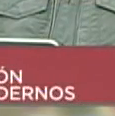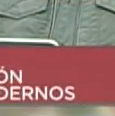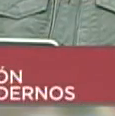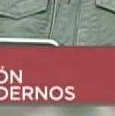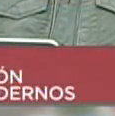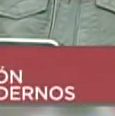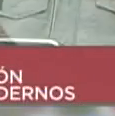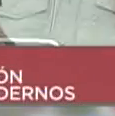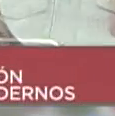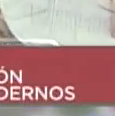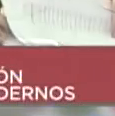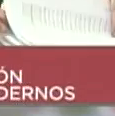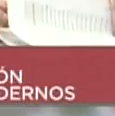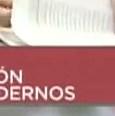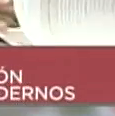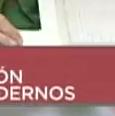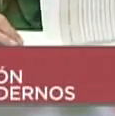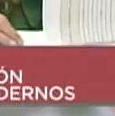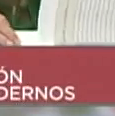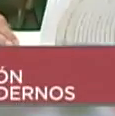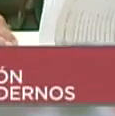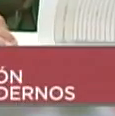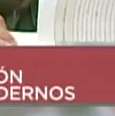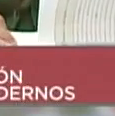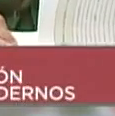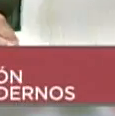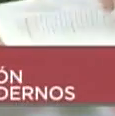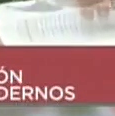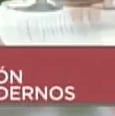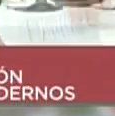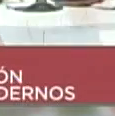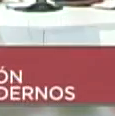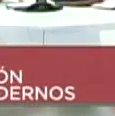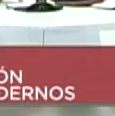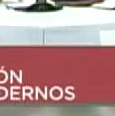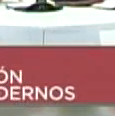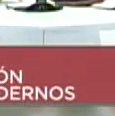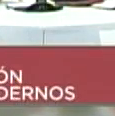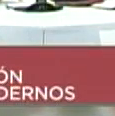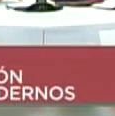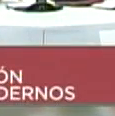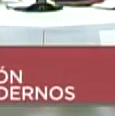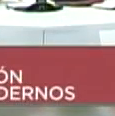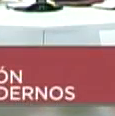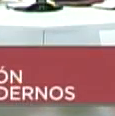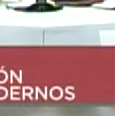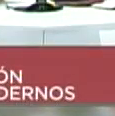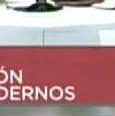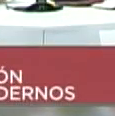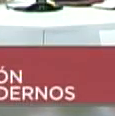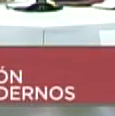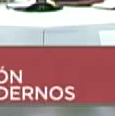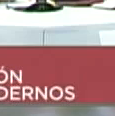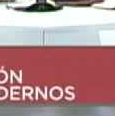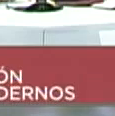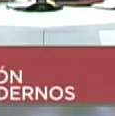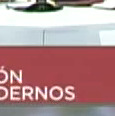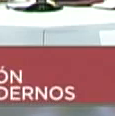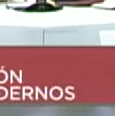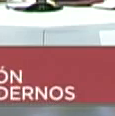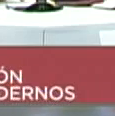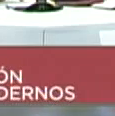se encuentre en su casa contagiando al resto. Entonces, es muy acertada su decisión